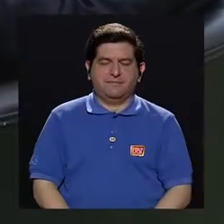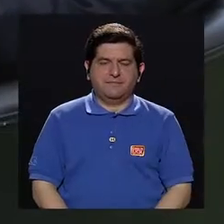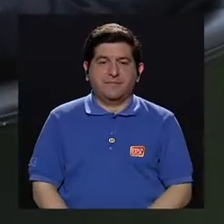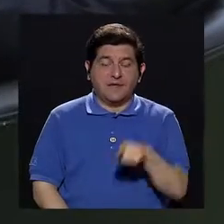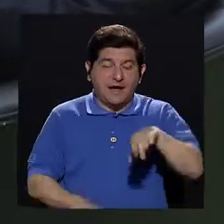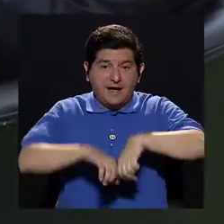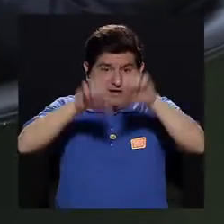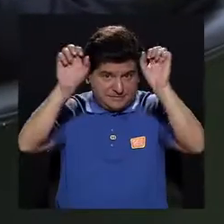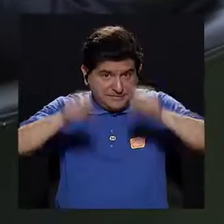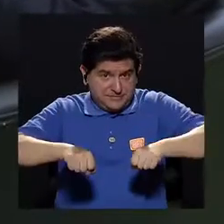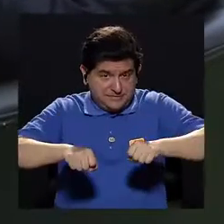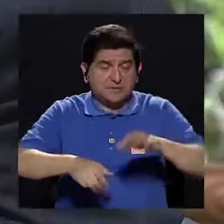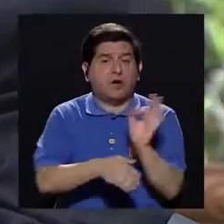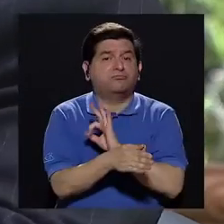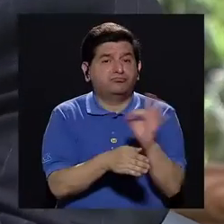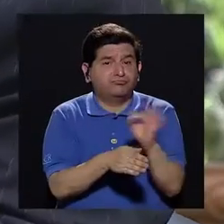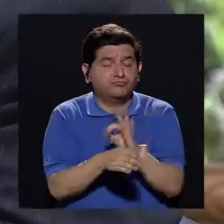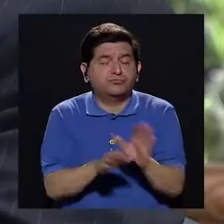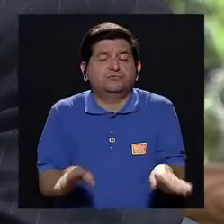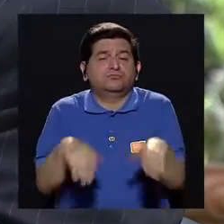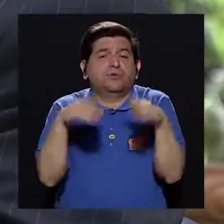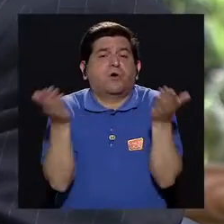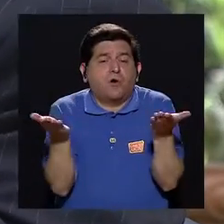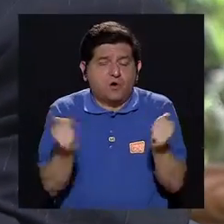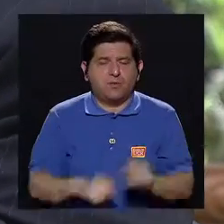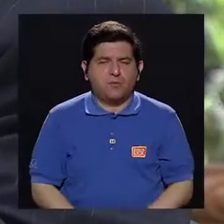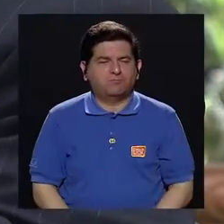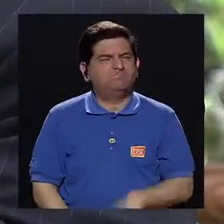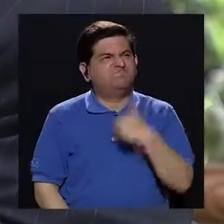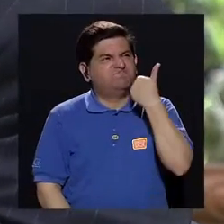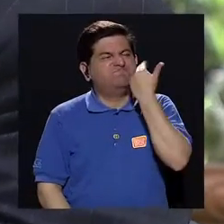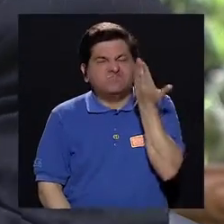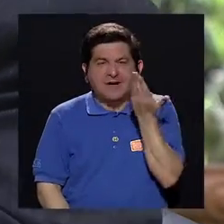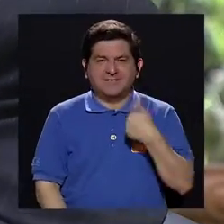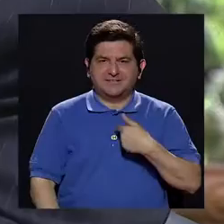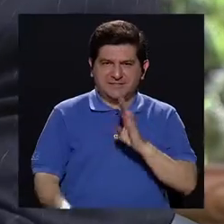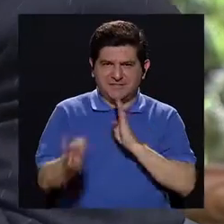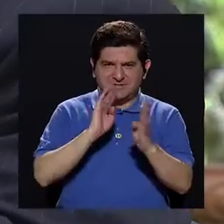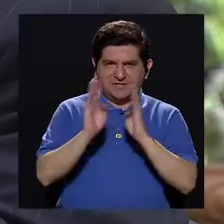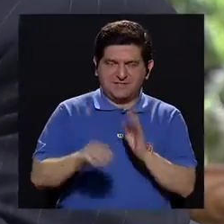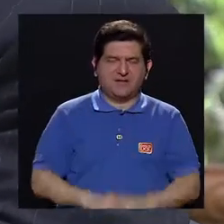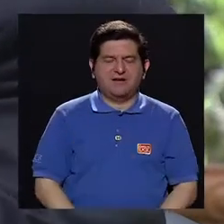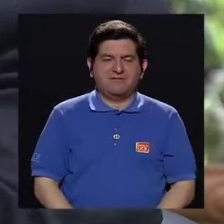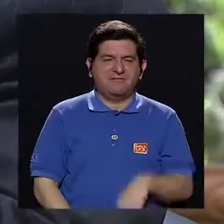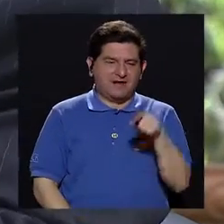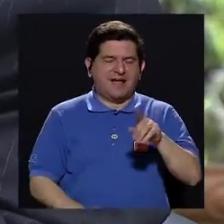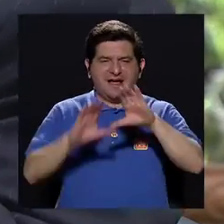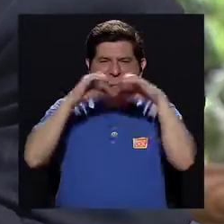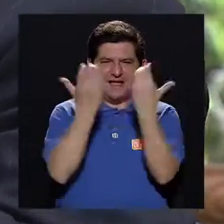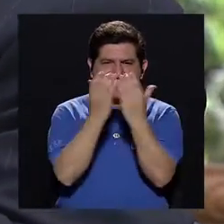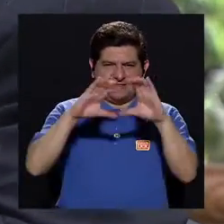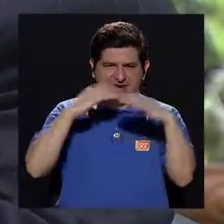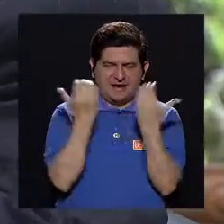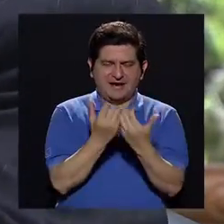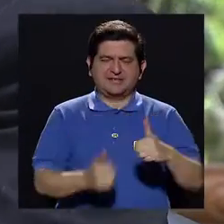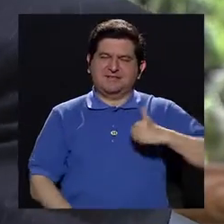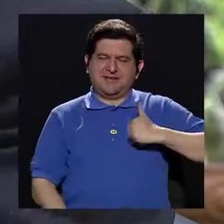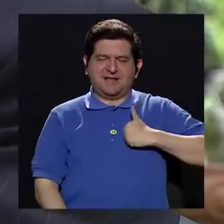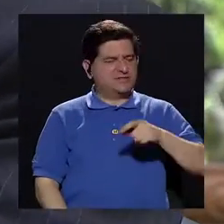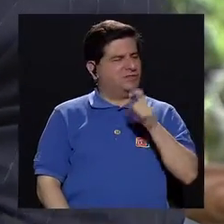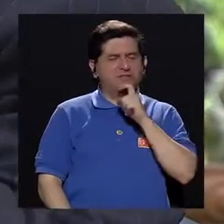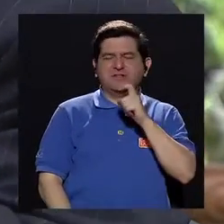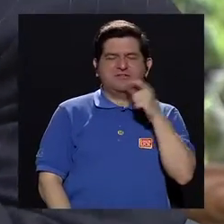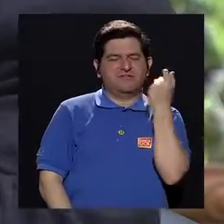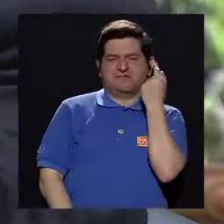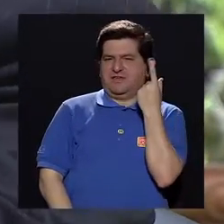Ahora, este sistema funciona mediante... Vamos a hacerlo más fácil. Pues si yo les hablo de CETAS aquí, que es la clasificación canadiense, es más